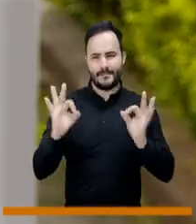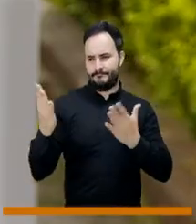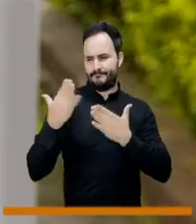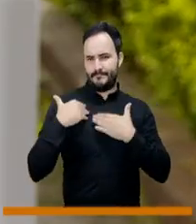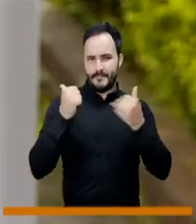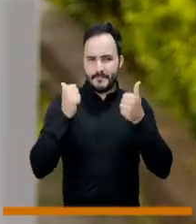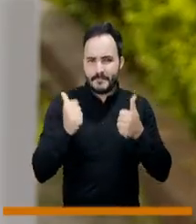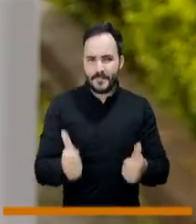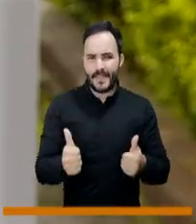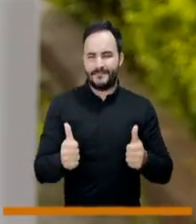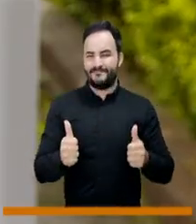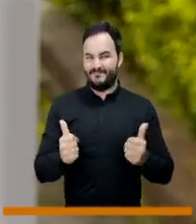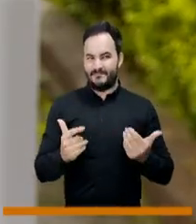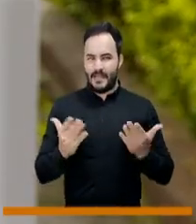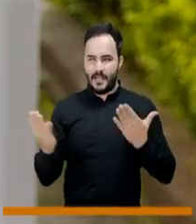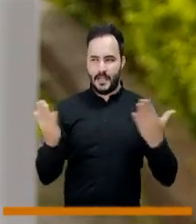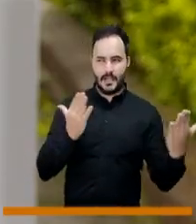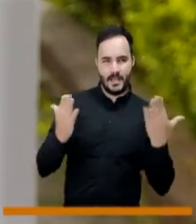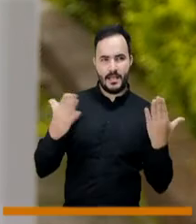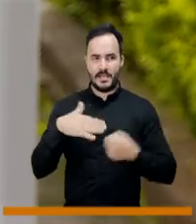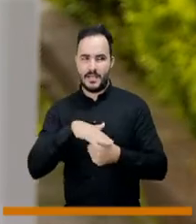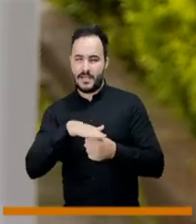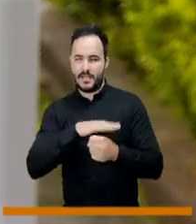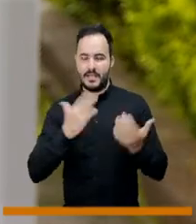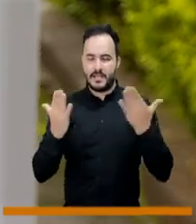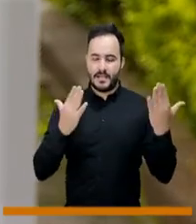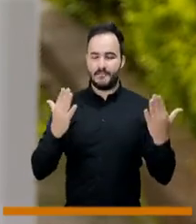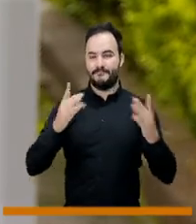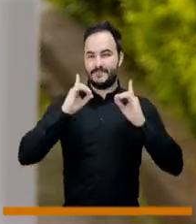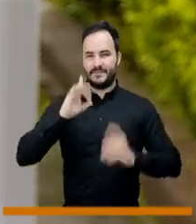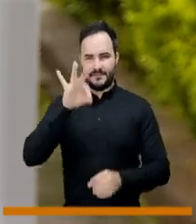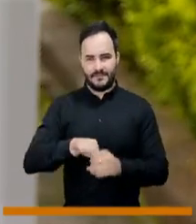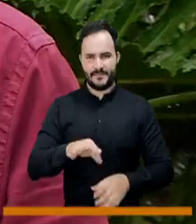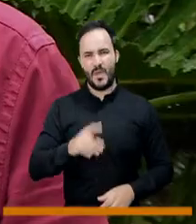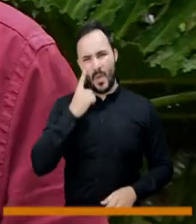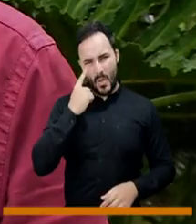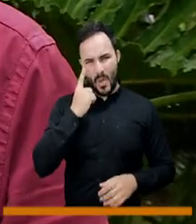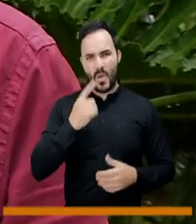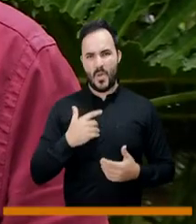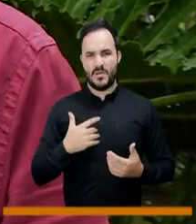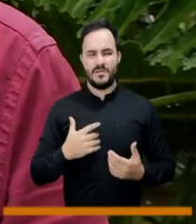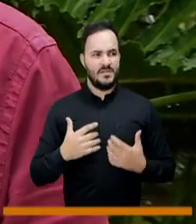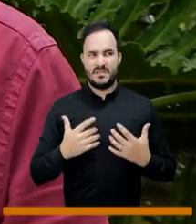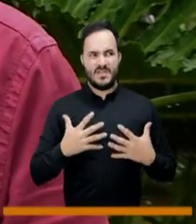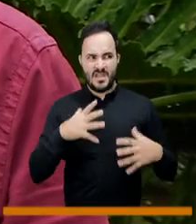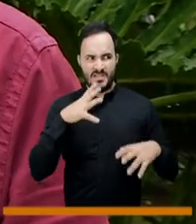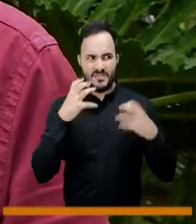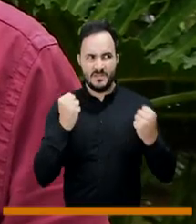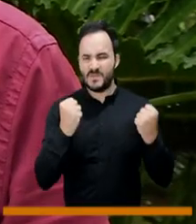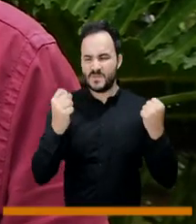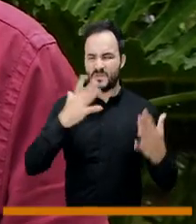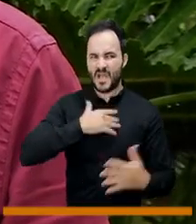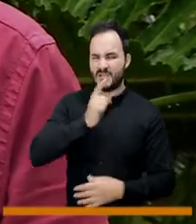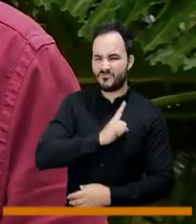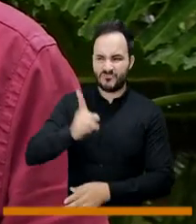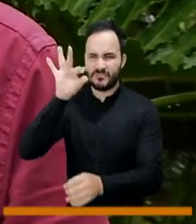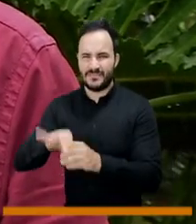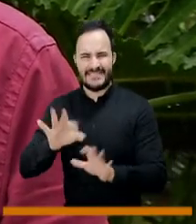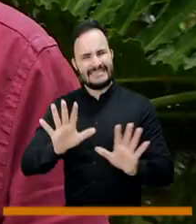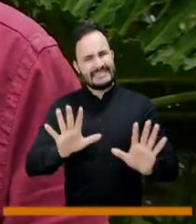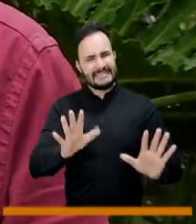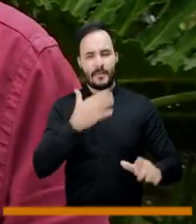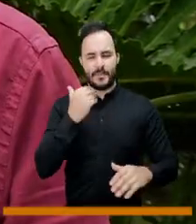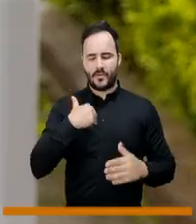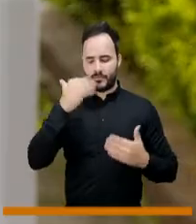después de sopesar las opciones. La idea es que hoy invitemos también a la gente a que no vaya por el bote útil o con rabias que no son buenas